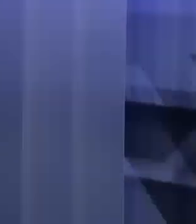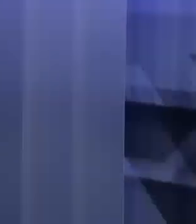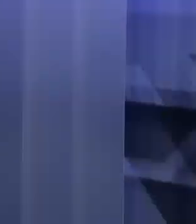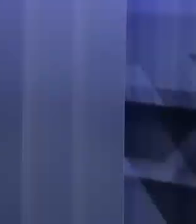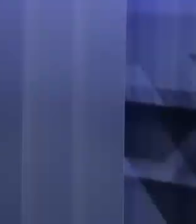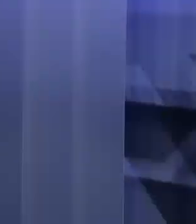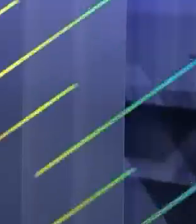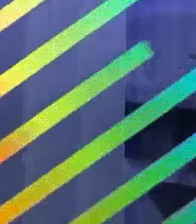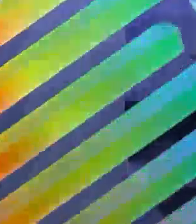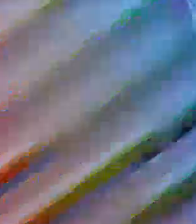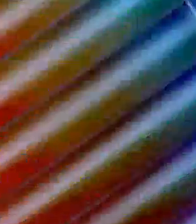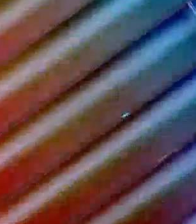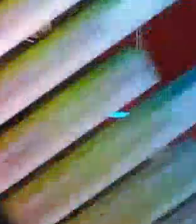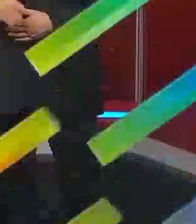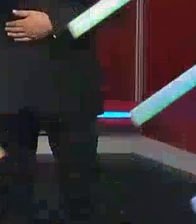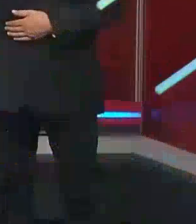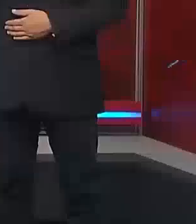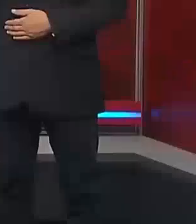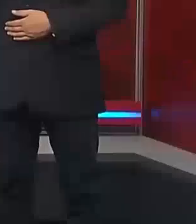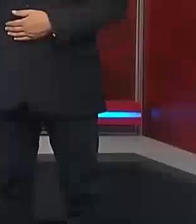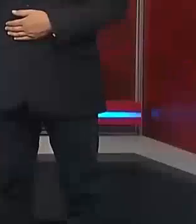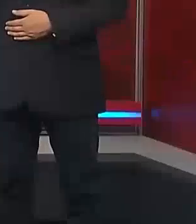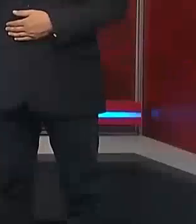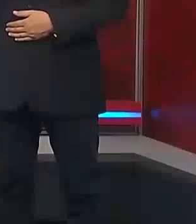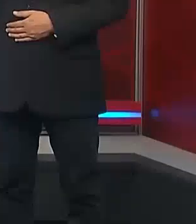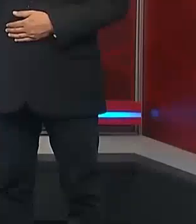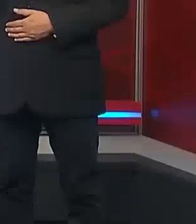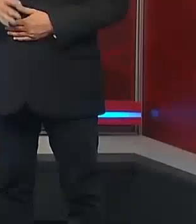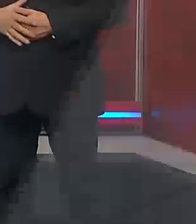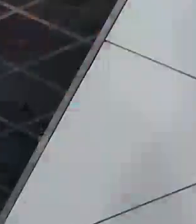Ñuble. Bío-bío.